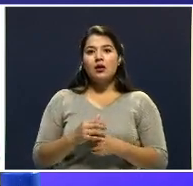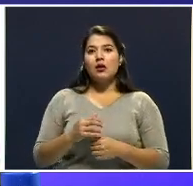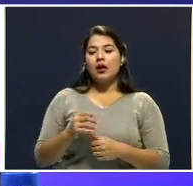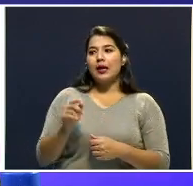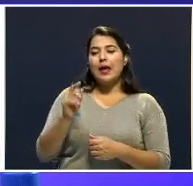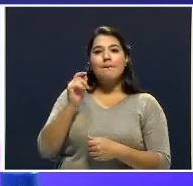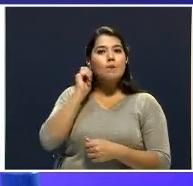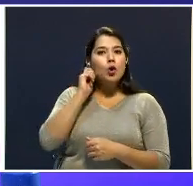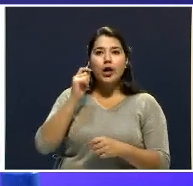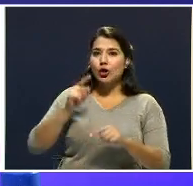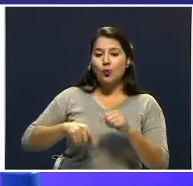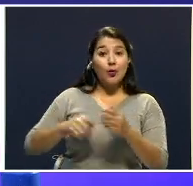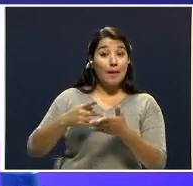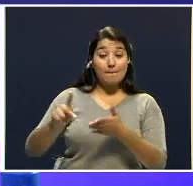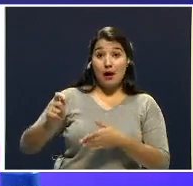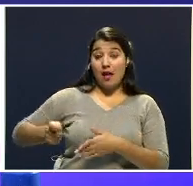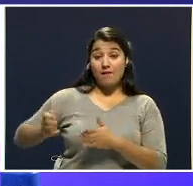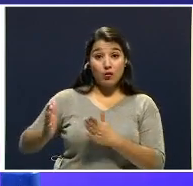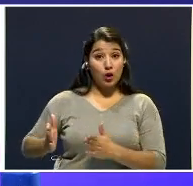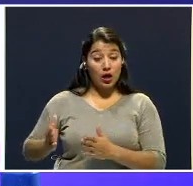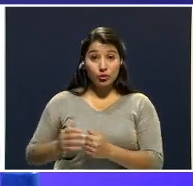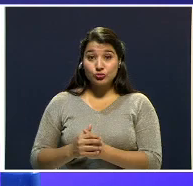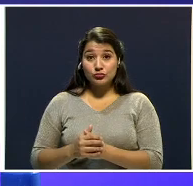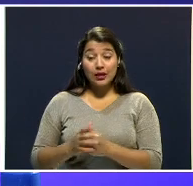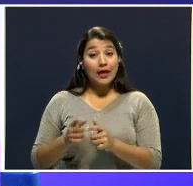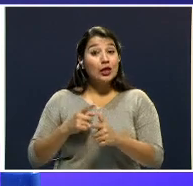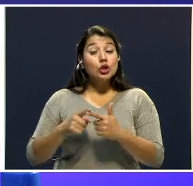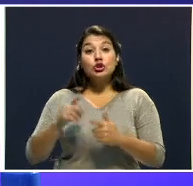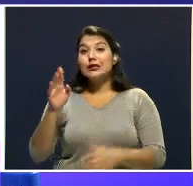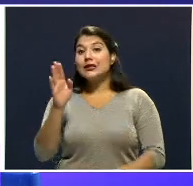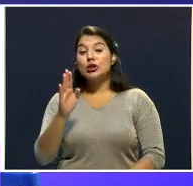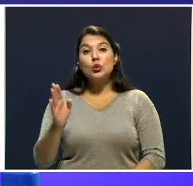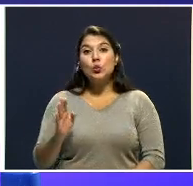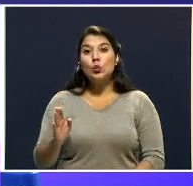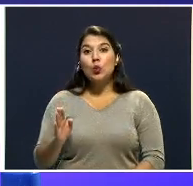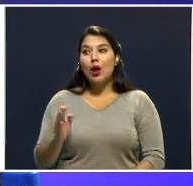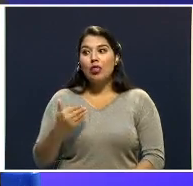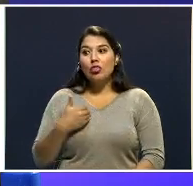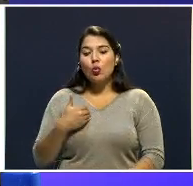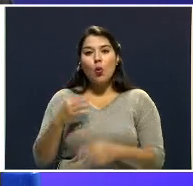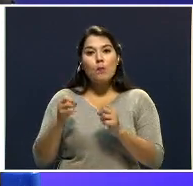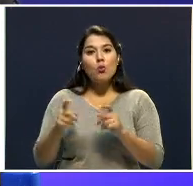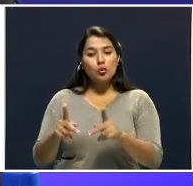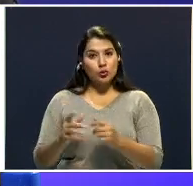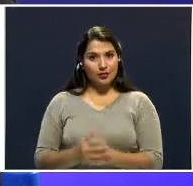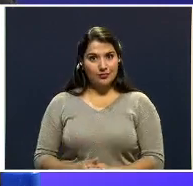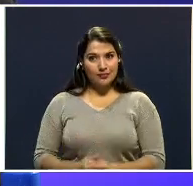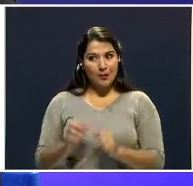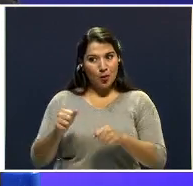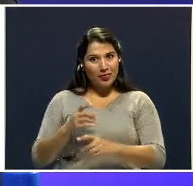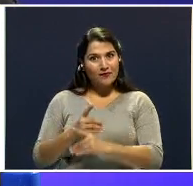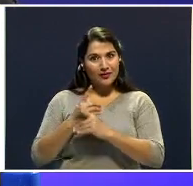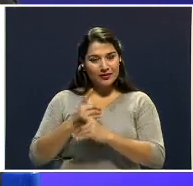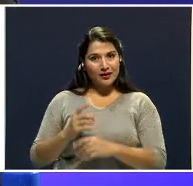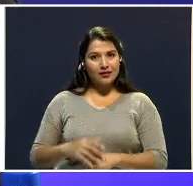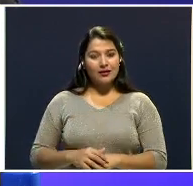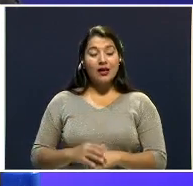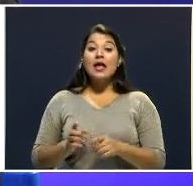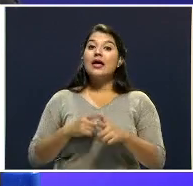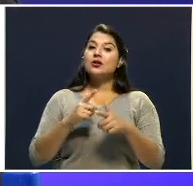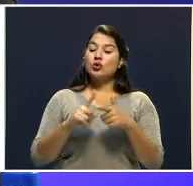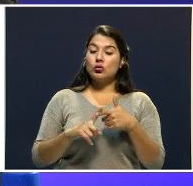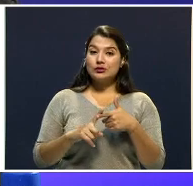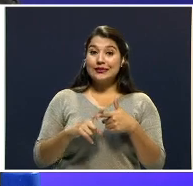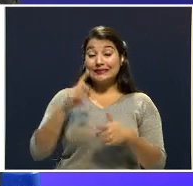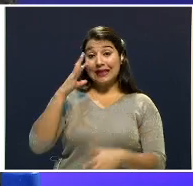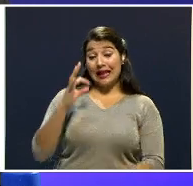Ella no podía pagar abogados. Entonces, nunca hubo, ella nunca tuvo la oportunidad. Entonces, creemos que aquí,